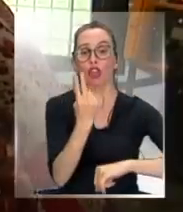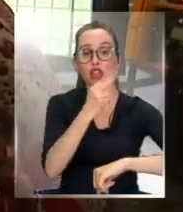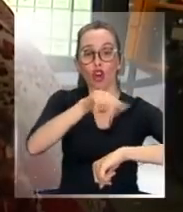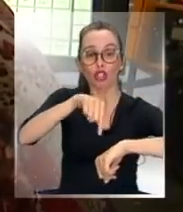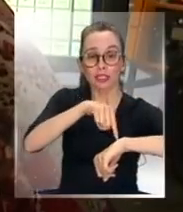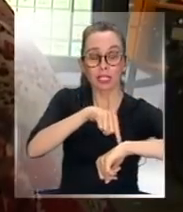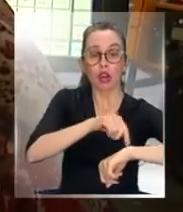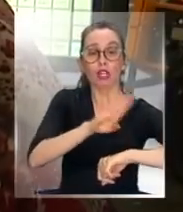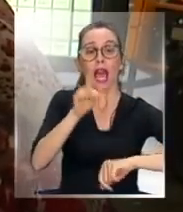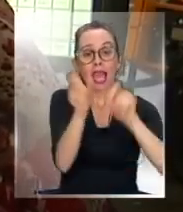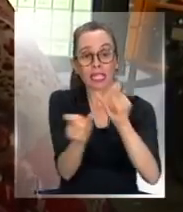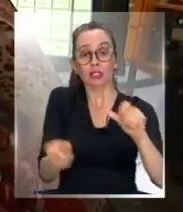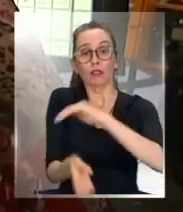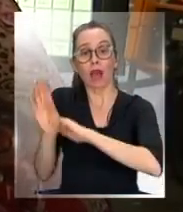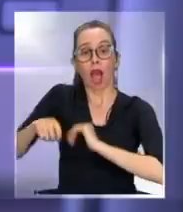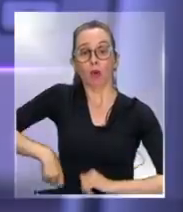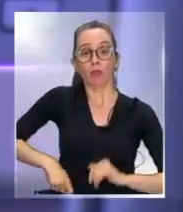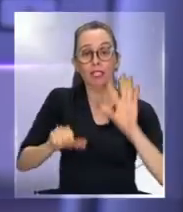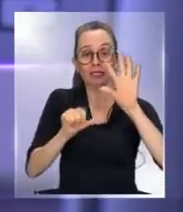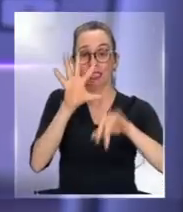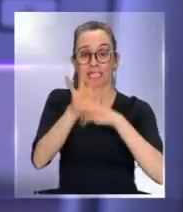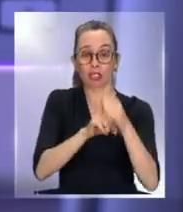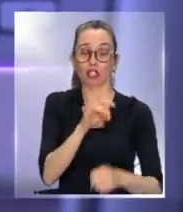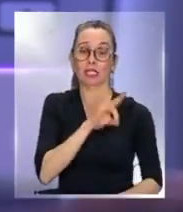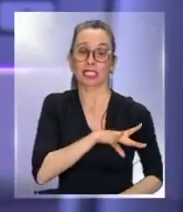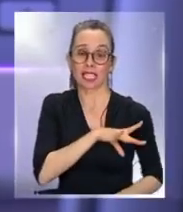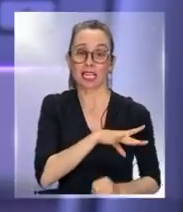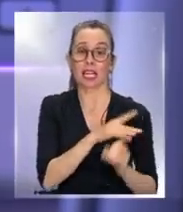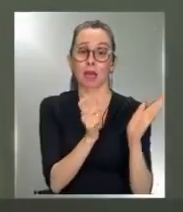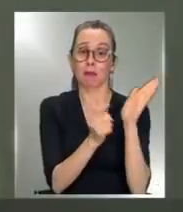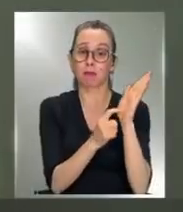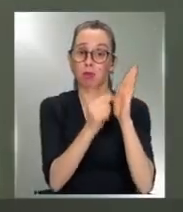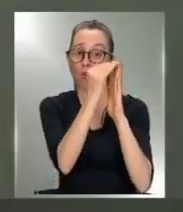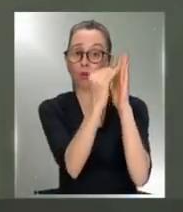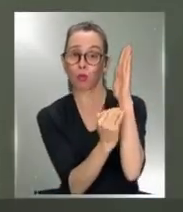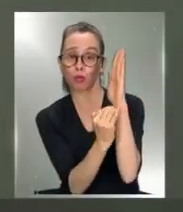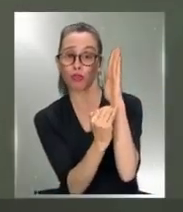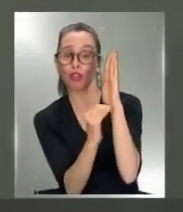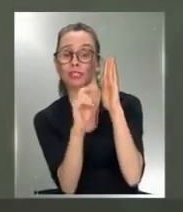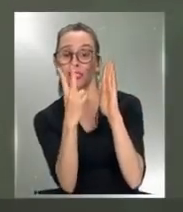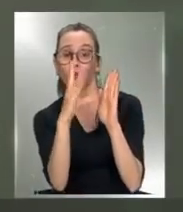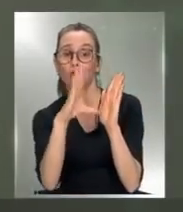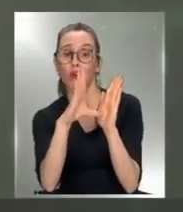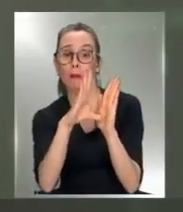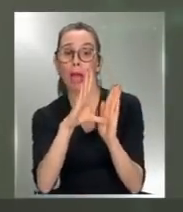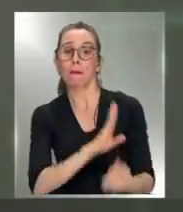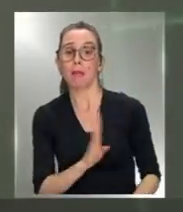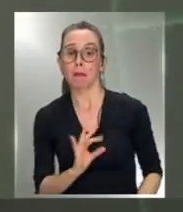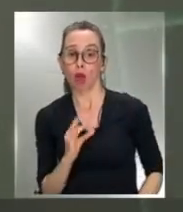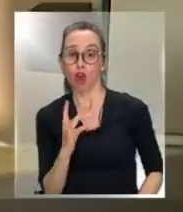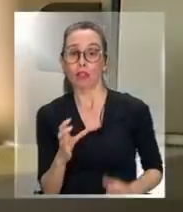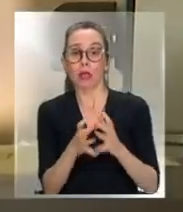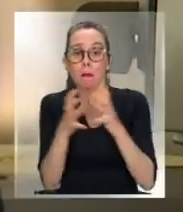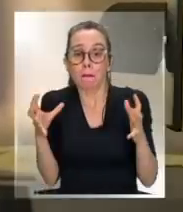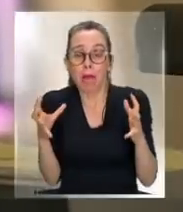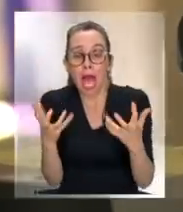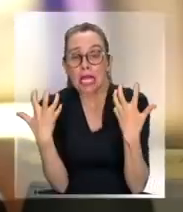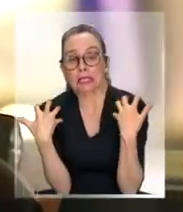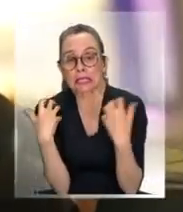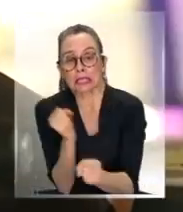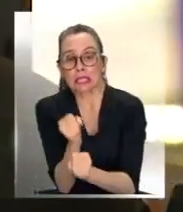retiran a los 65 años sitúan a Chile en un ranking poco grato. Somos el segundo país de la OCDE con mayor carga de trabajo.